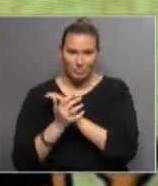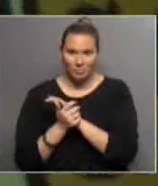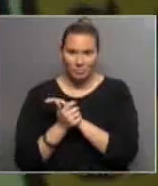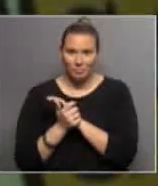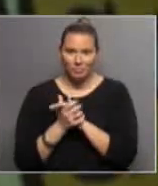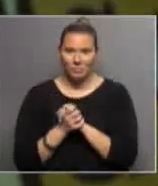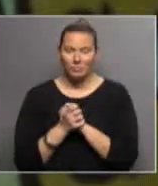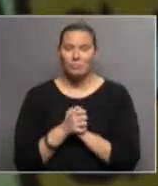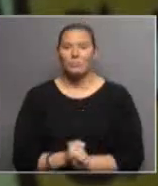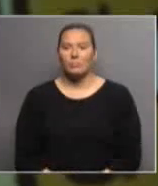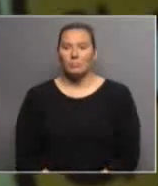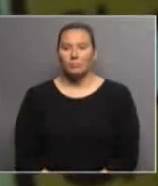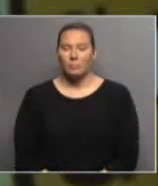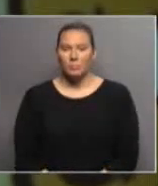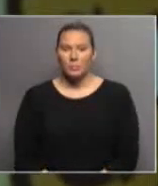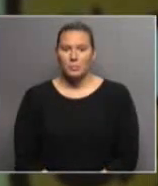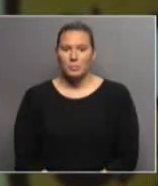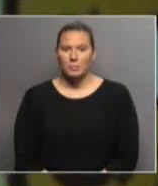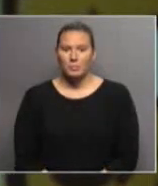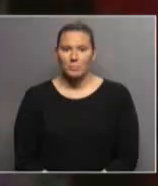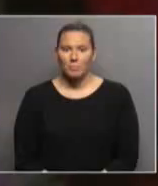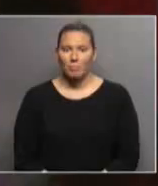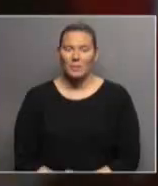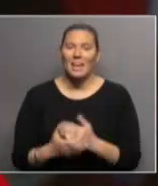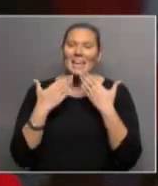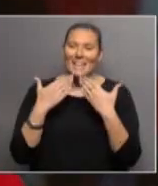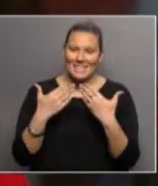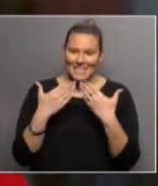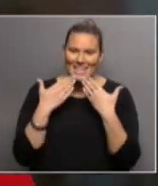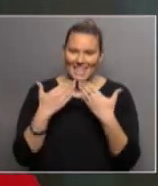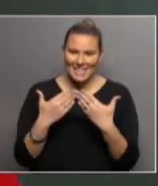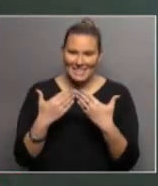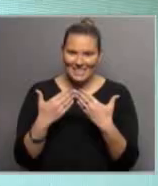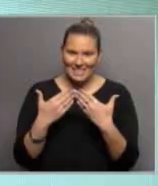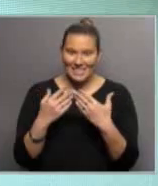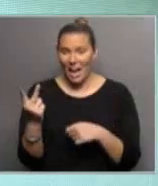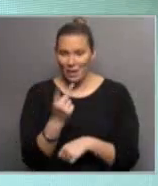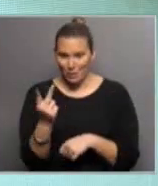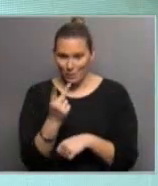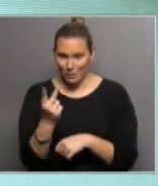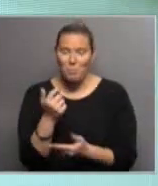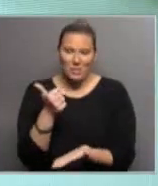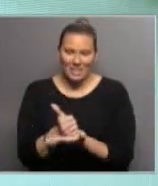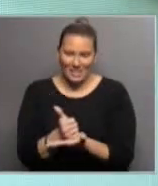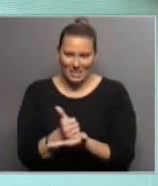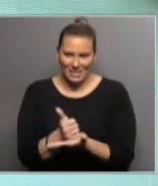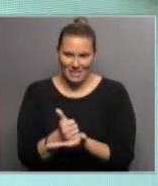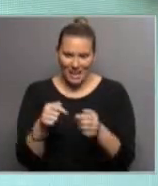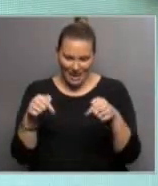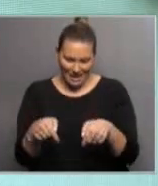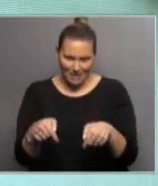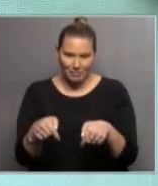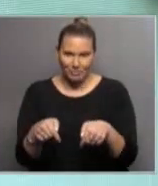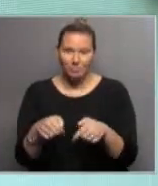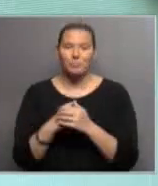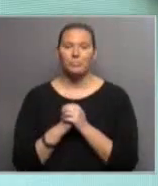Muy bien, muchísimas gracias y a ti también. Por favor, muchísimas gracias también a los dos por estar hoy aquí